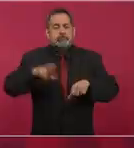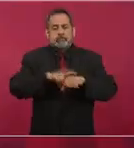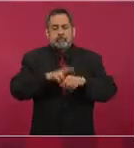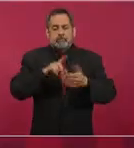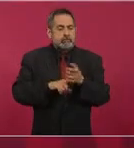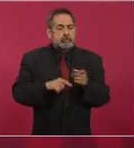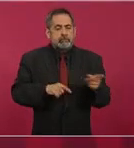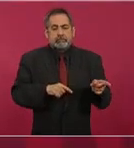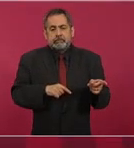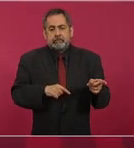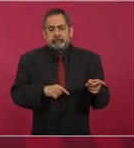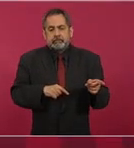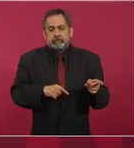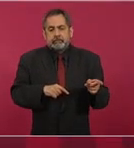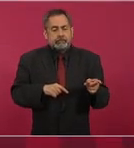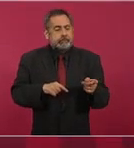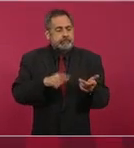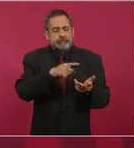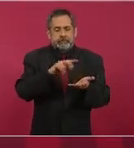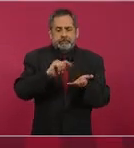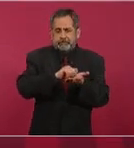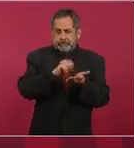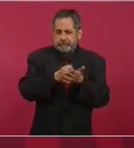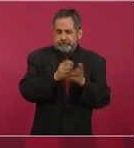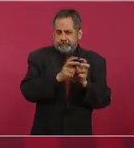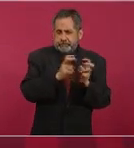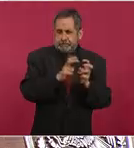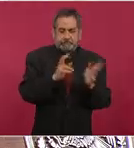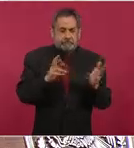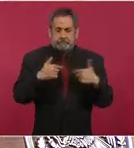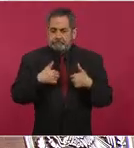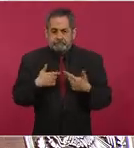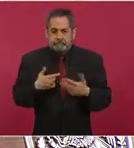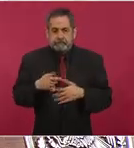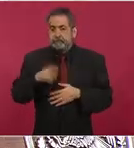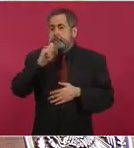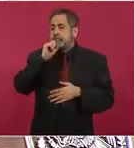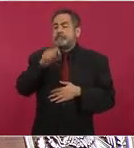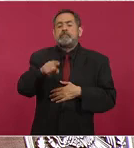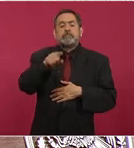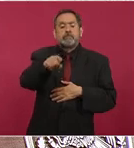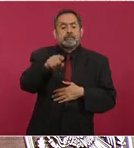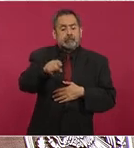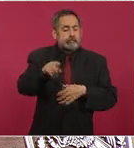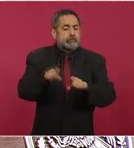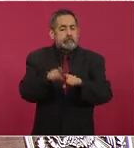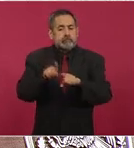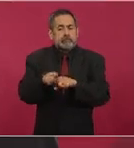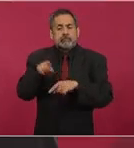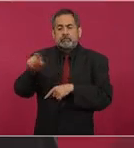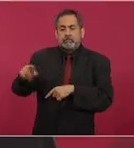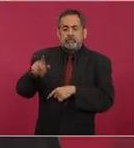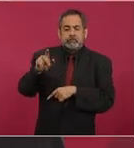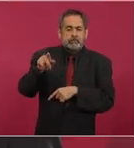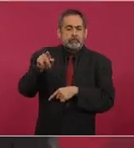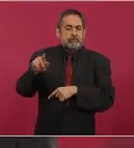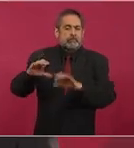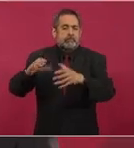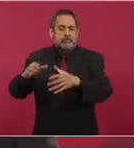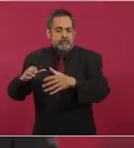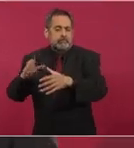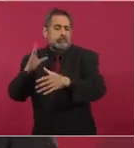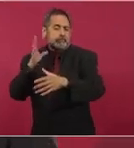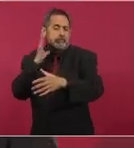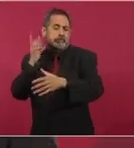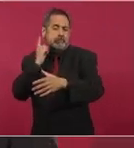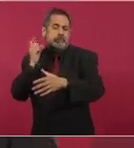de Tamaulipas. Y también atendió este asunto el Poder Legislativo y está